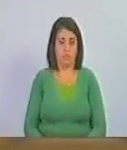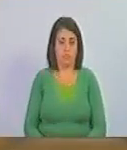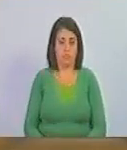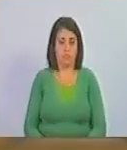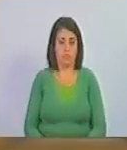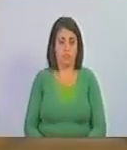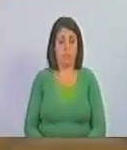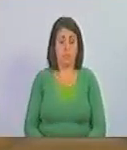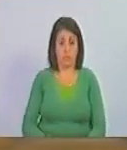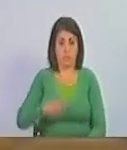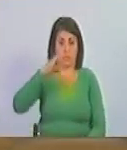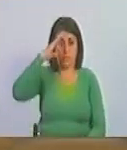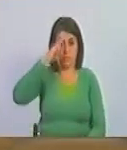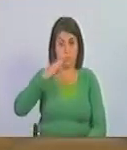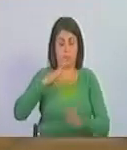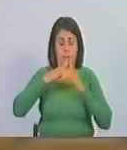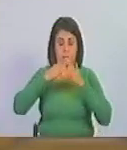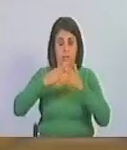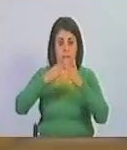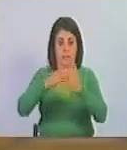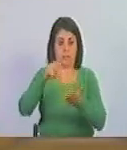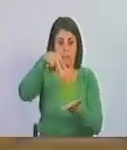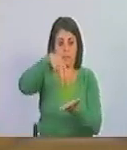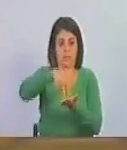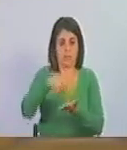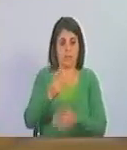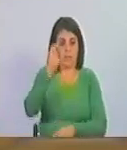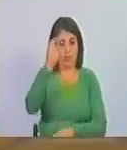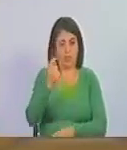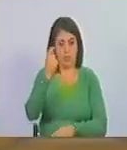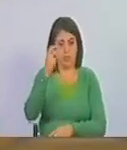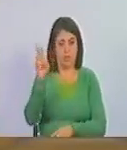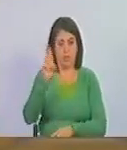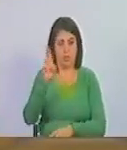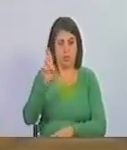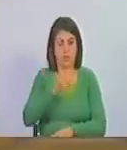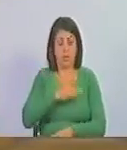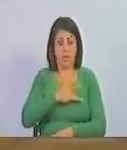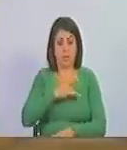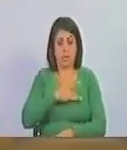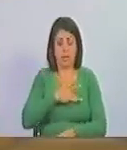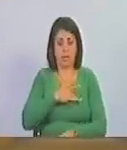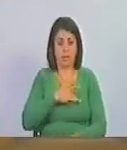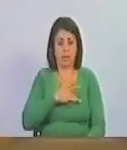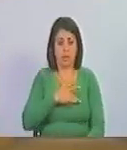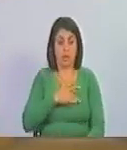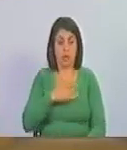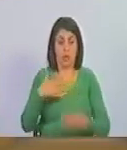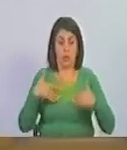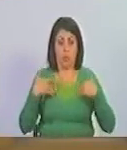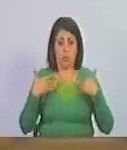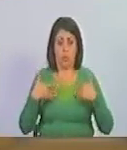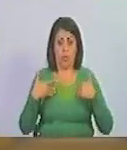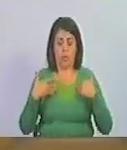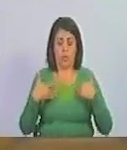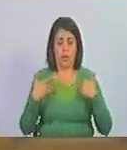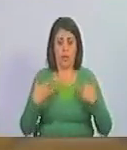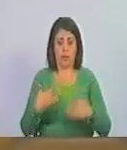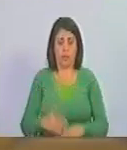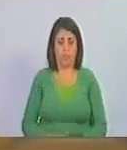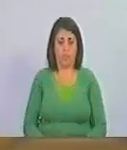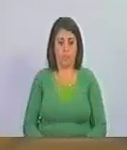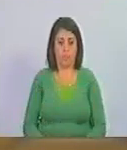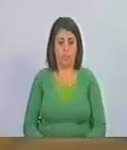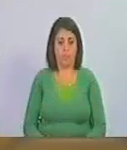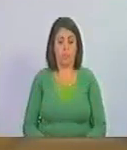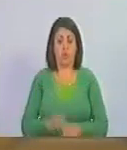como oficial naval y diputado de la República, me siento muy contento de